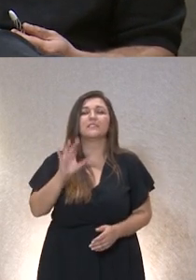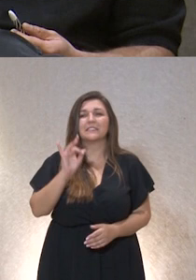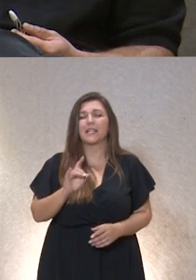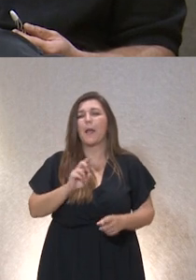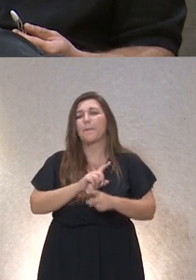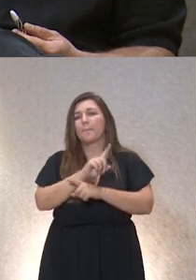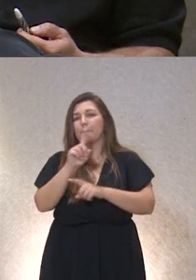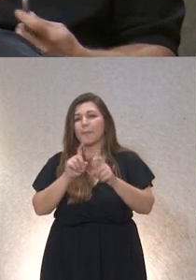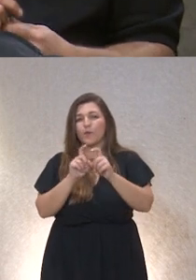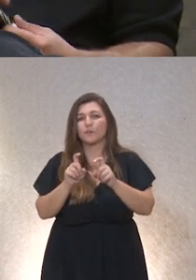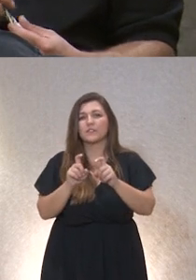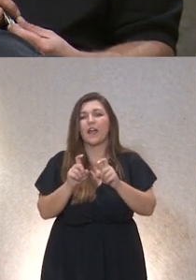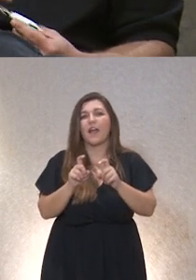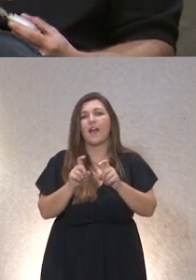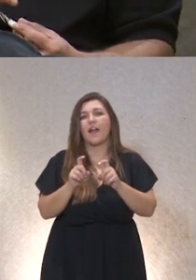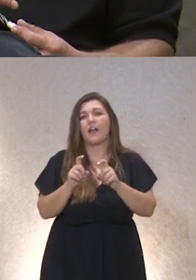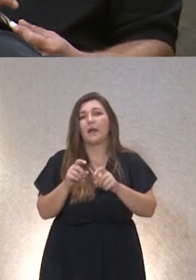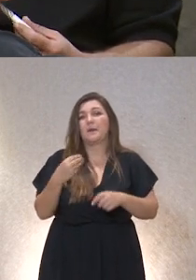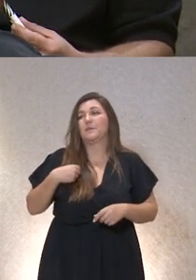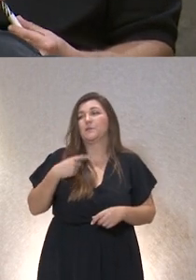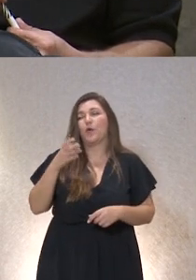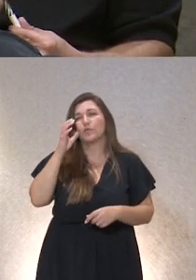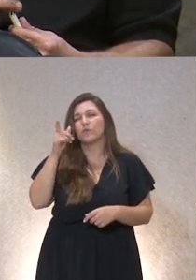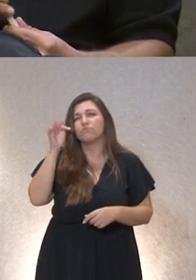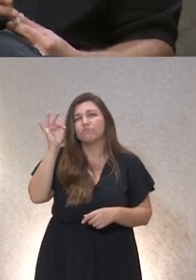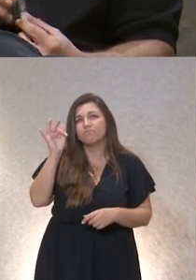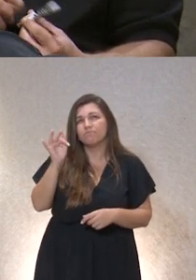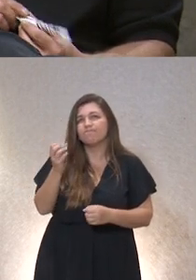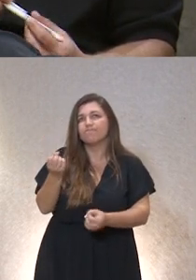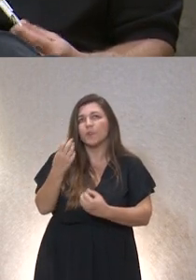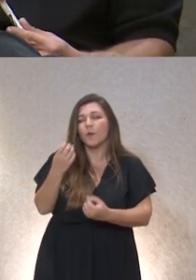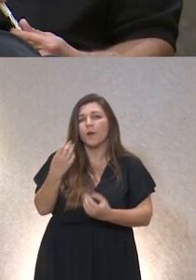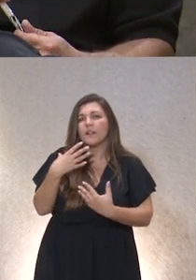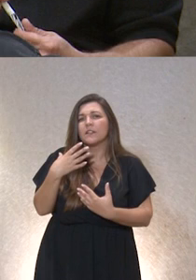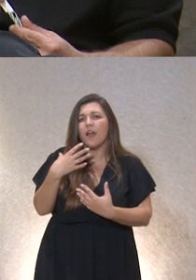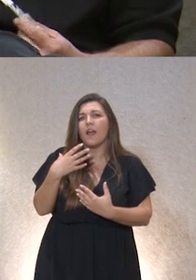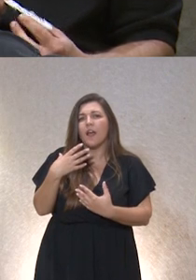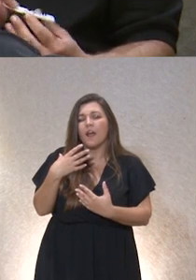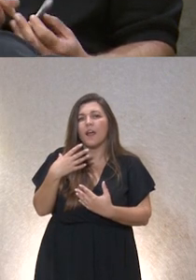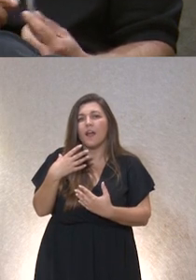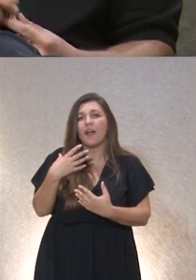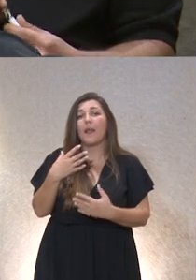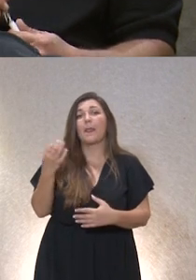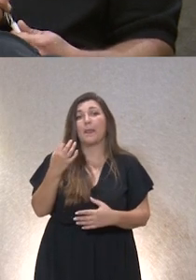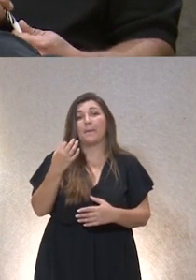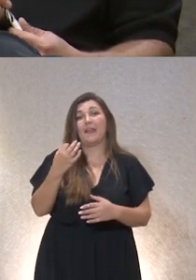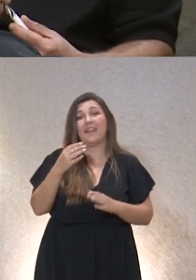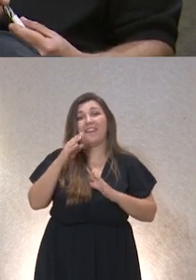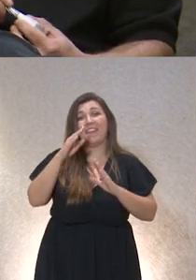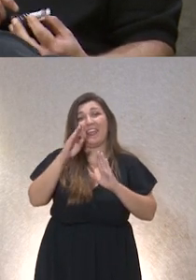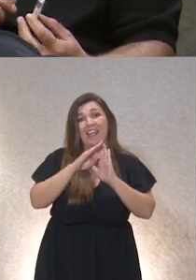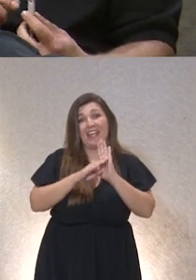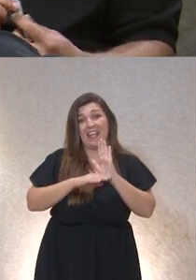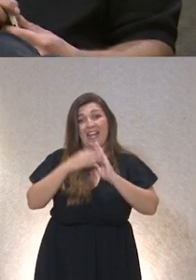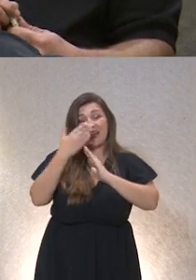un poco reformulada en relación con lo que estoy oyendo es claro para eliminar restricciones previamente hay que identificarlas ¿no? ¿cómo es este proceso